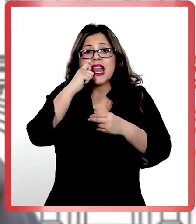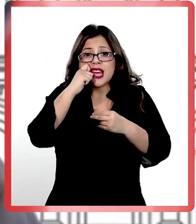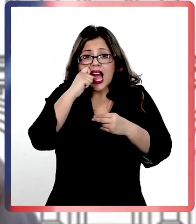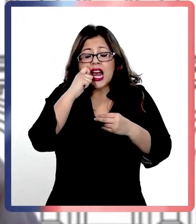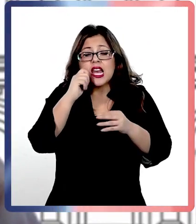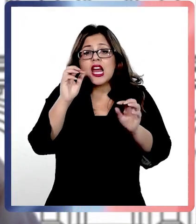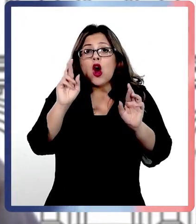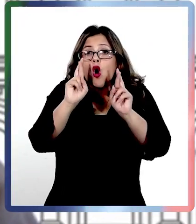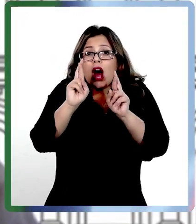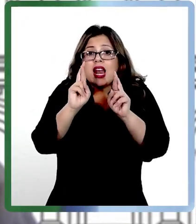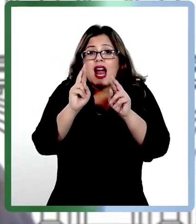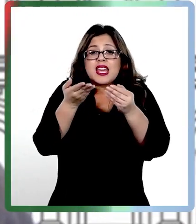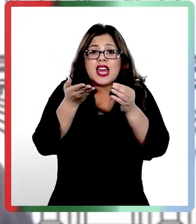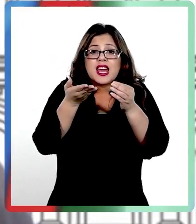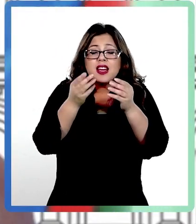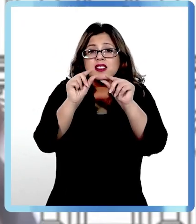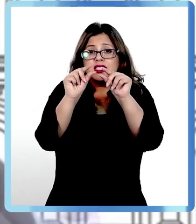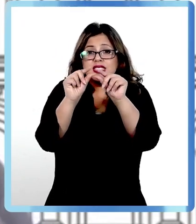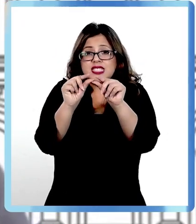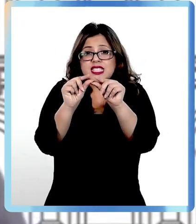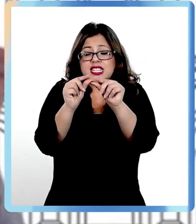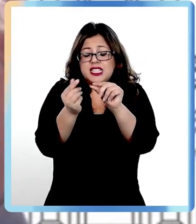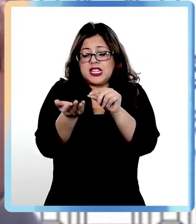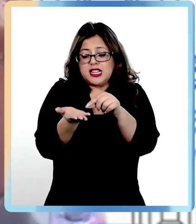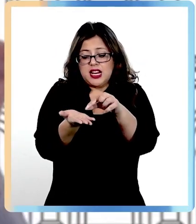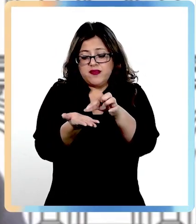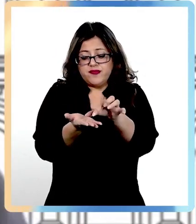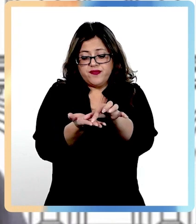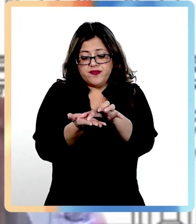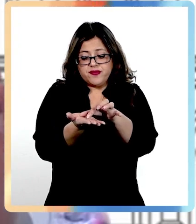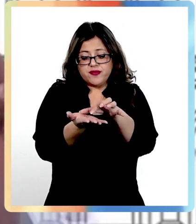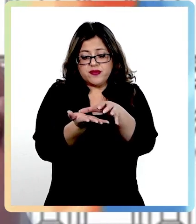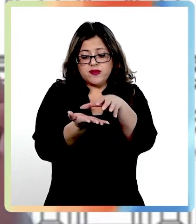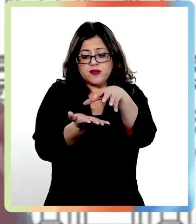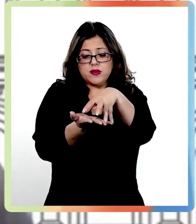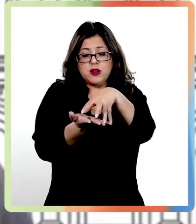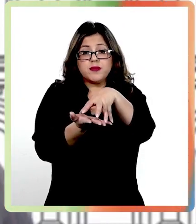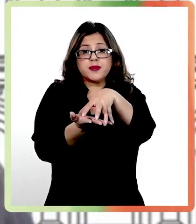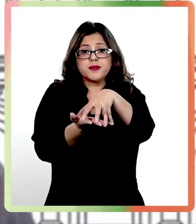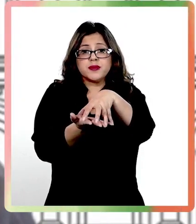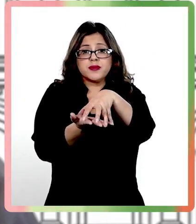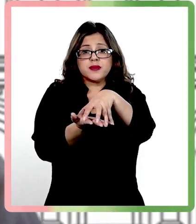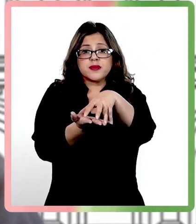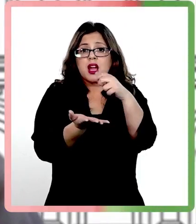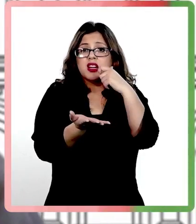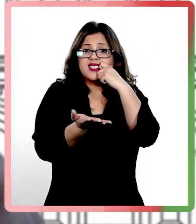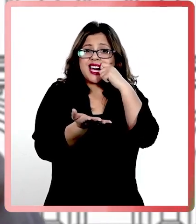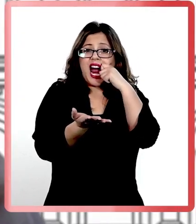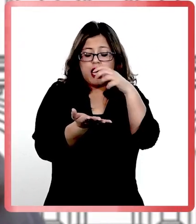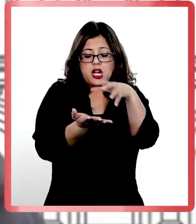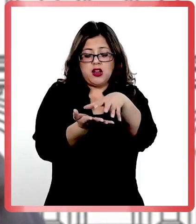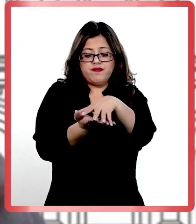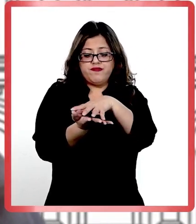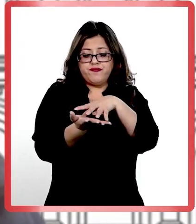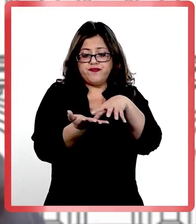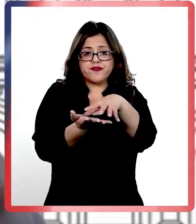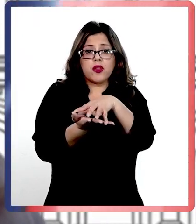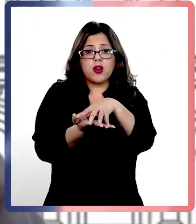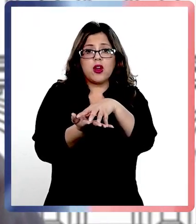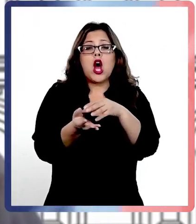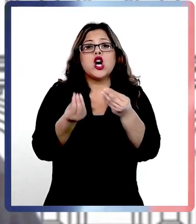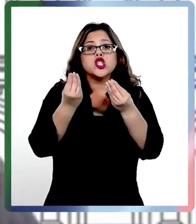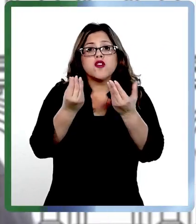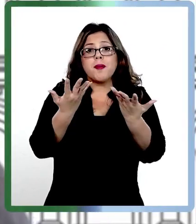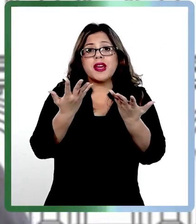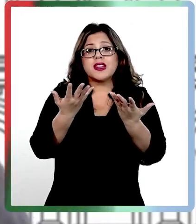carne, ojalá el trocito de carne sea deporte de la palma de la mano. Yo creo que eso es súper importante. Y obviamente,